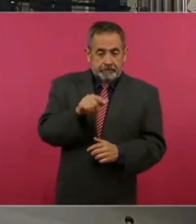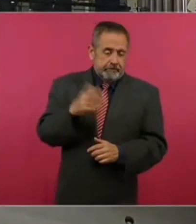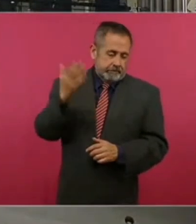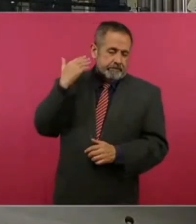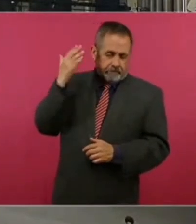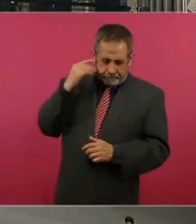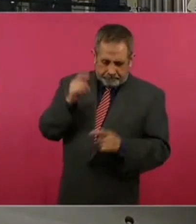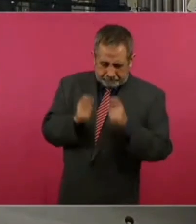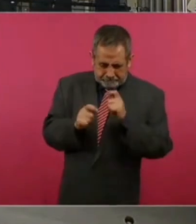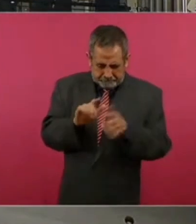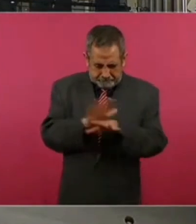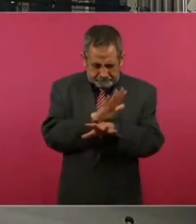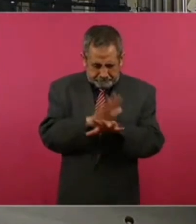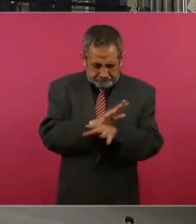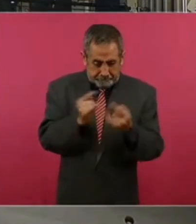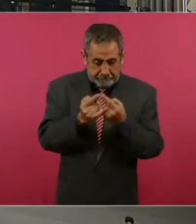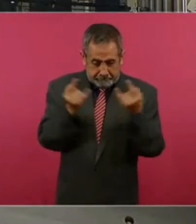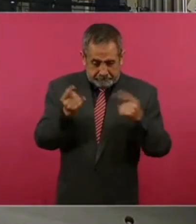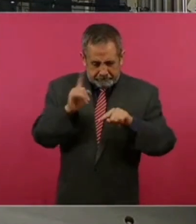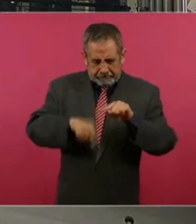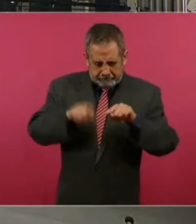nuestra historia.